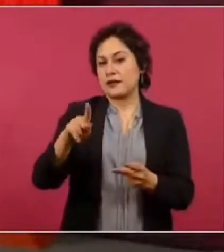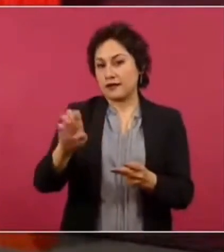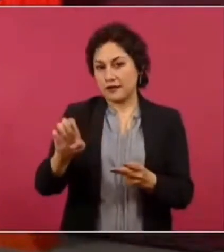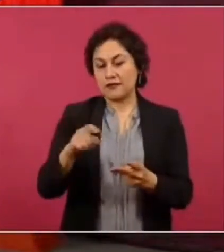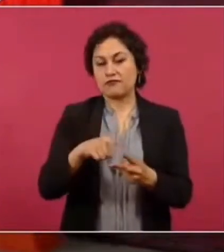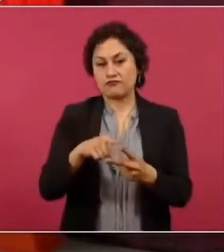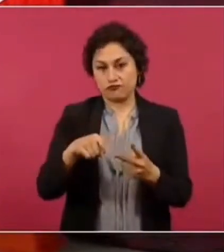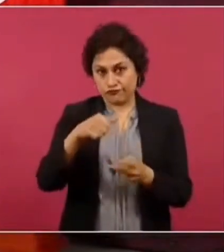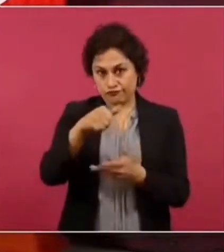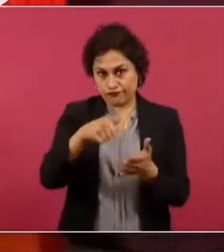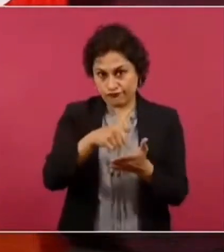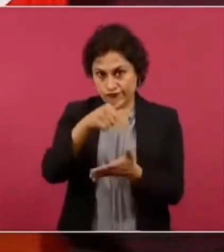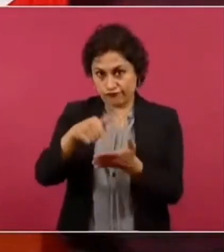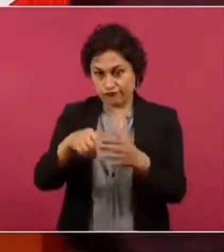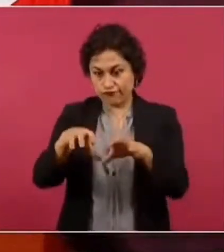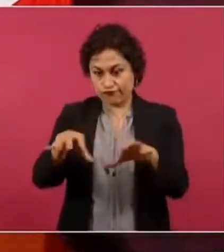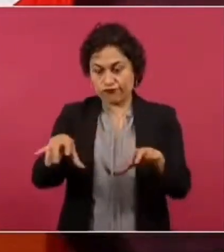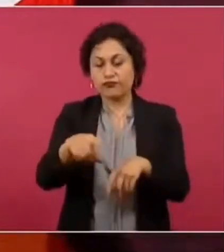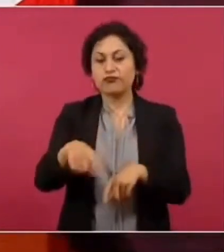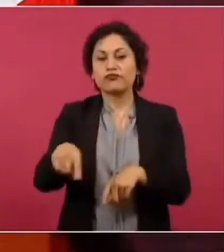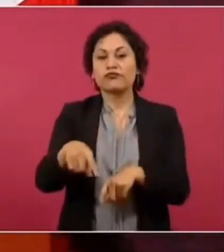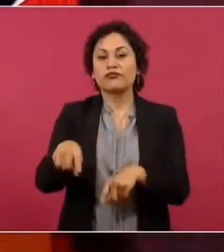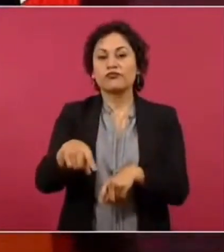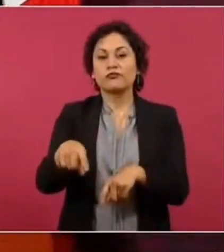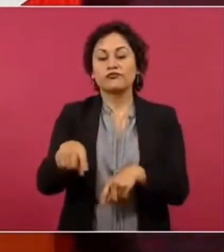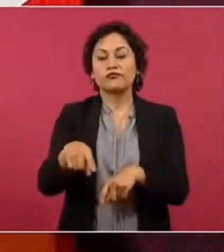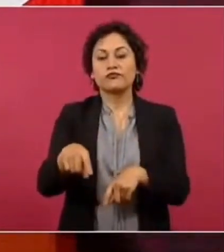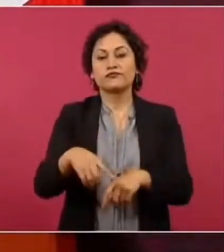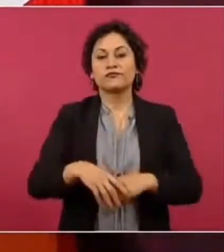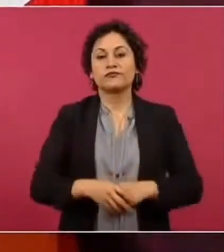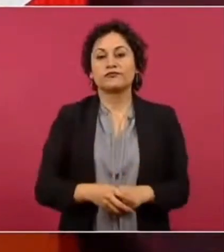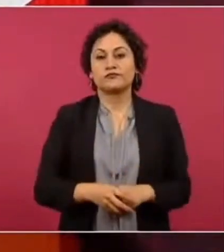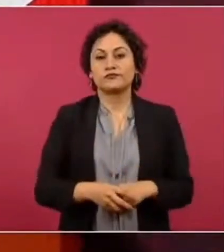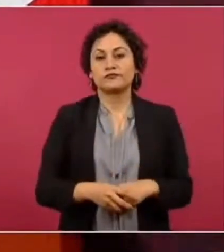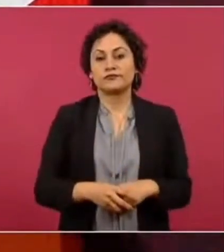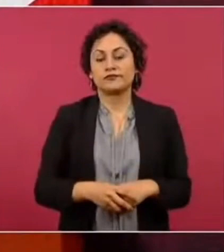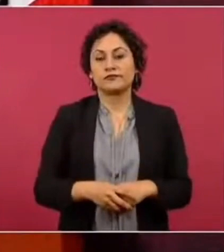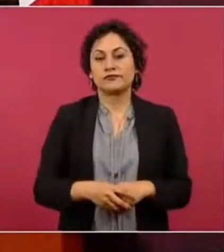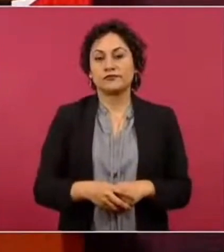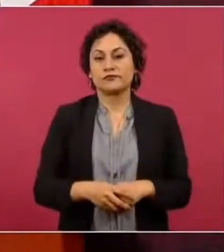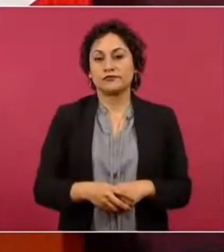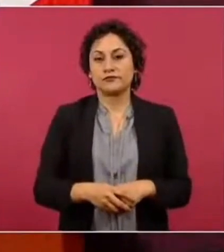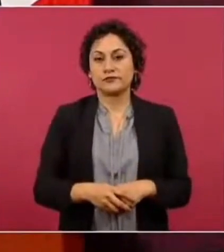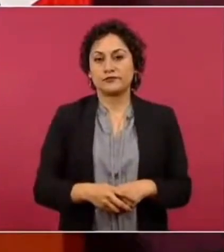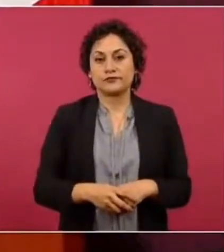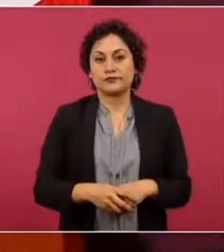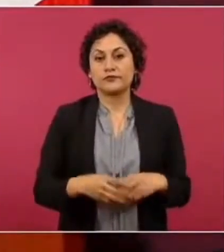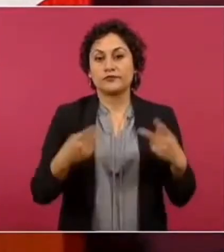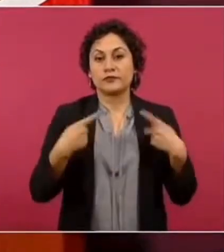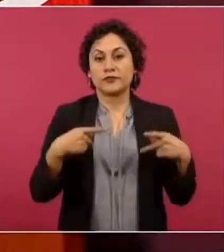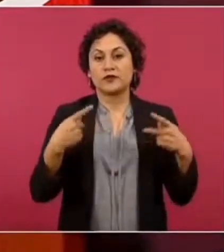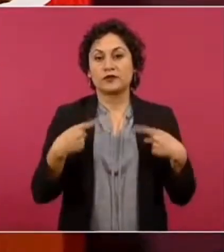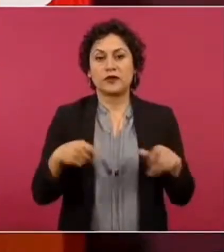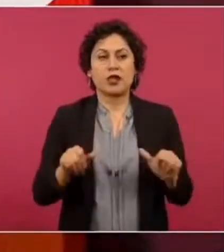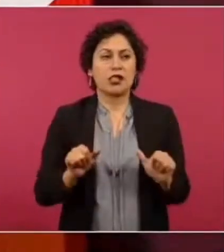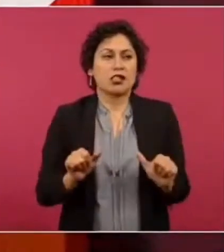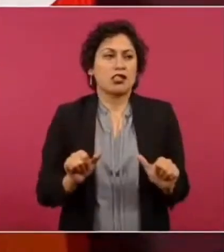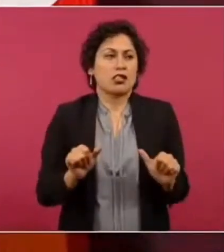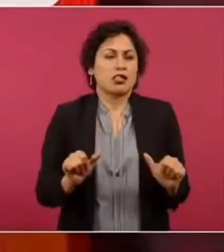con completa impunidad.